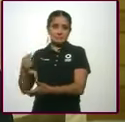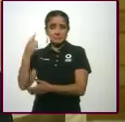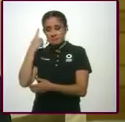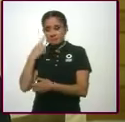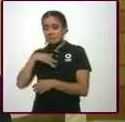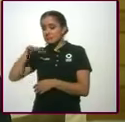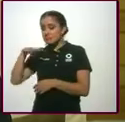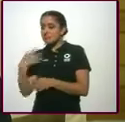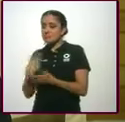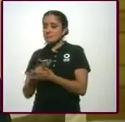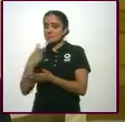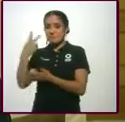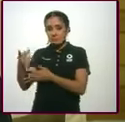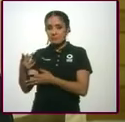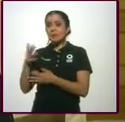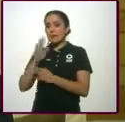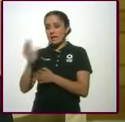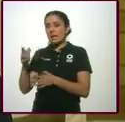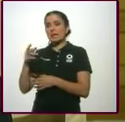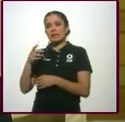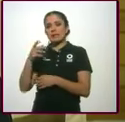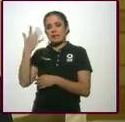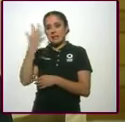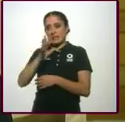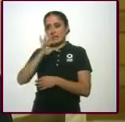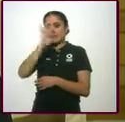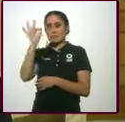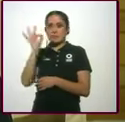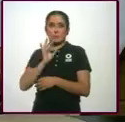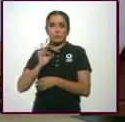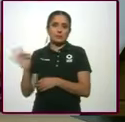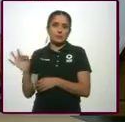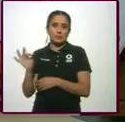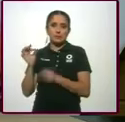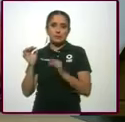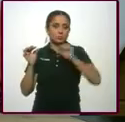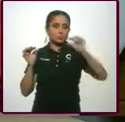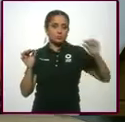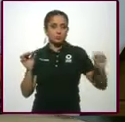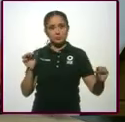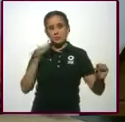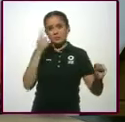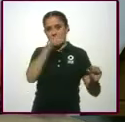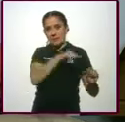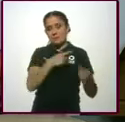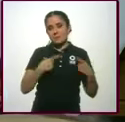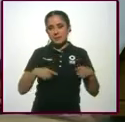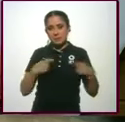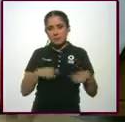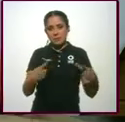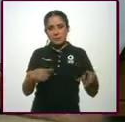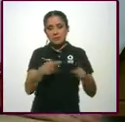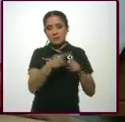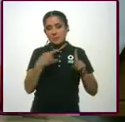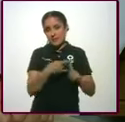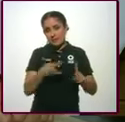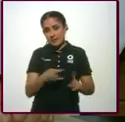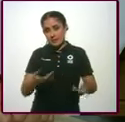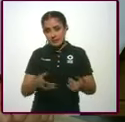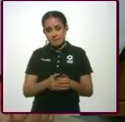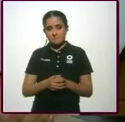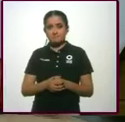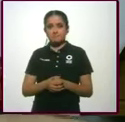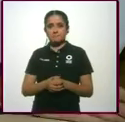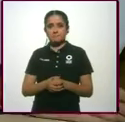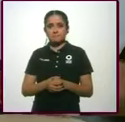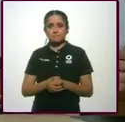una comisión más del 10%, ¿no? Sí, aunque fíjate que también ahí la Lotería Nacional premia a los que venden los billetes.